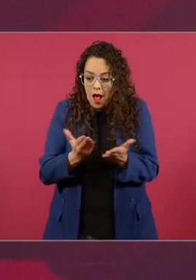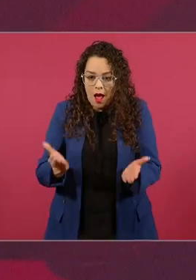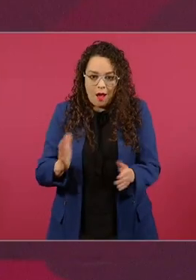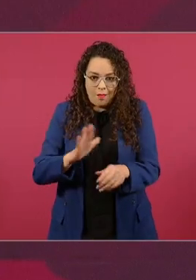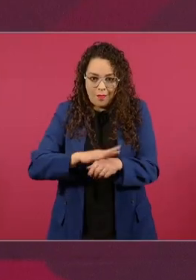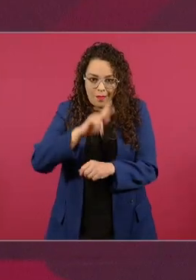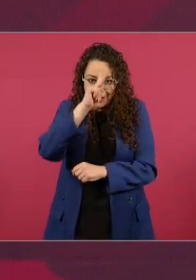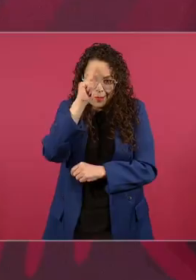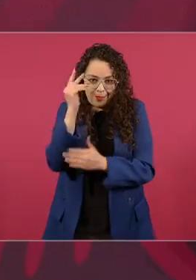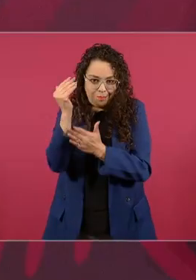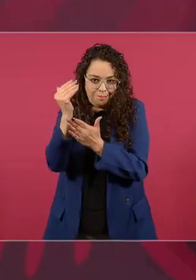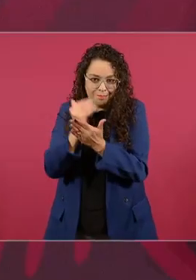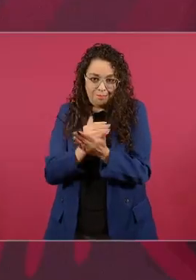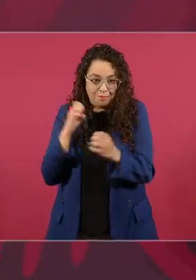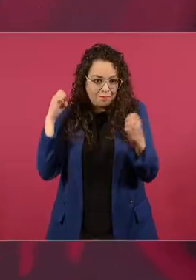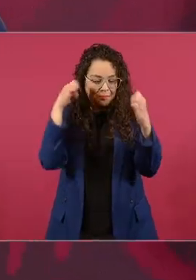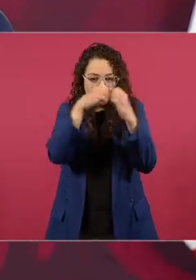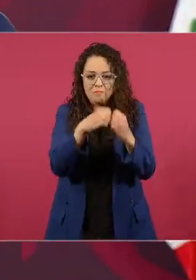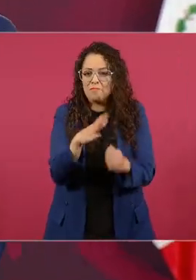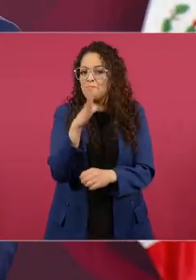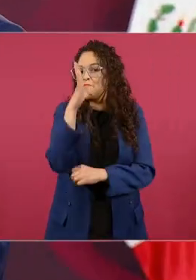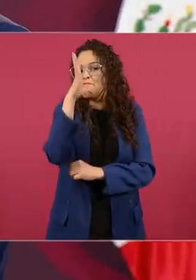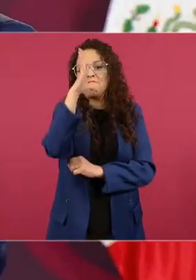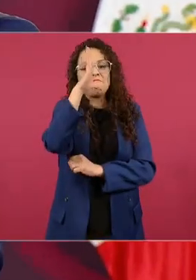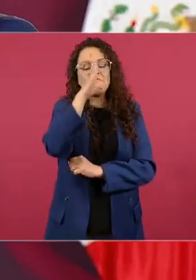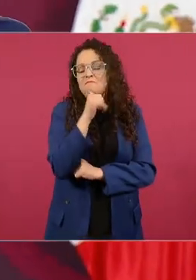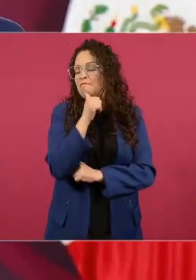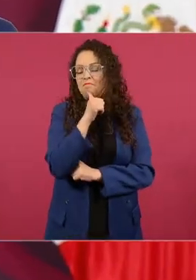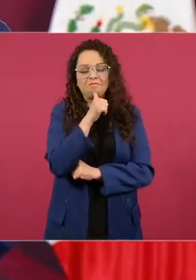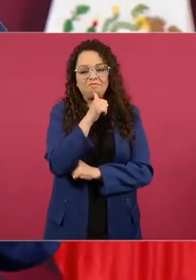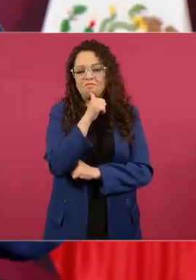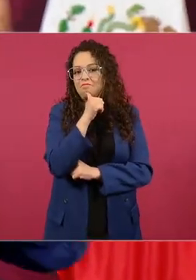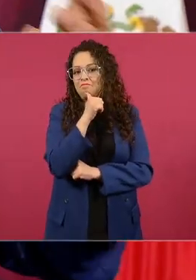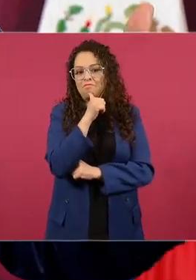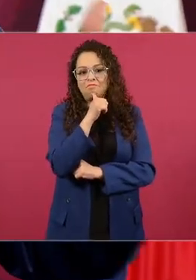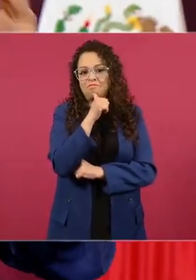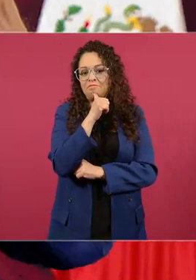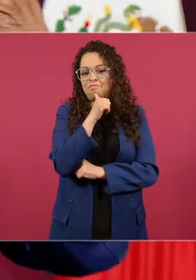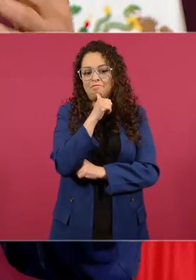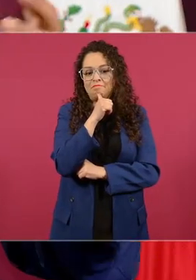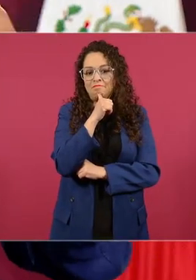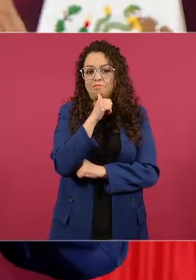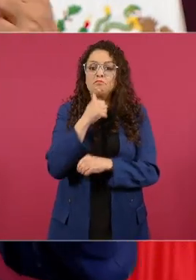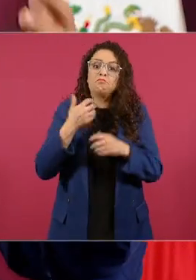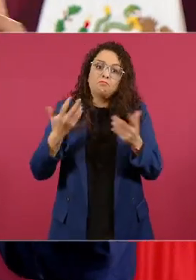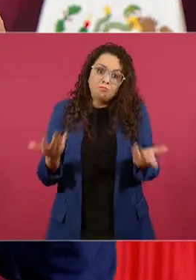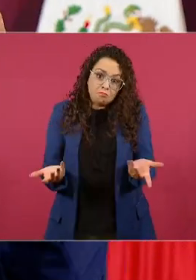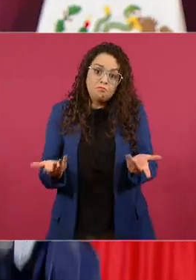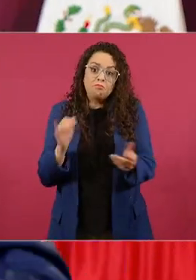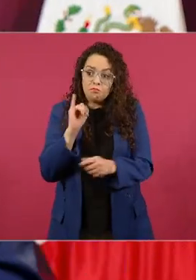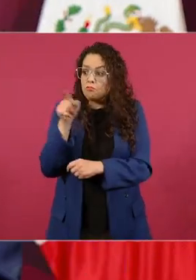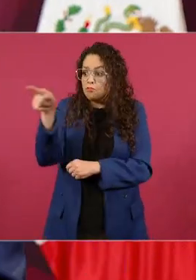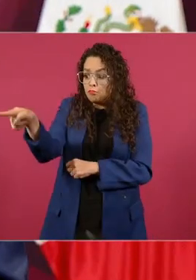por eso pues todos que participen